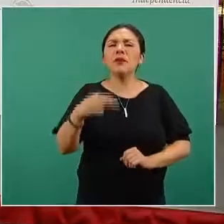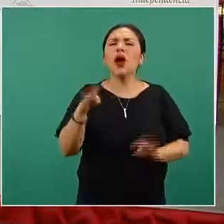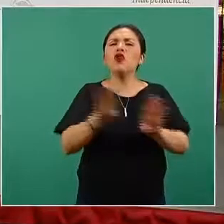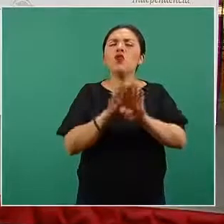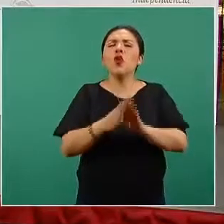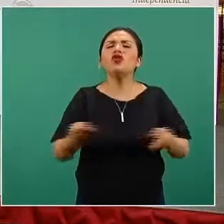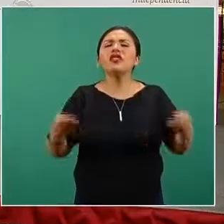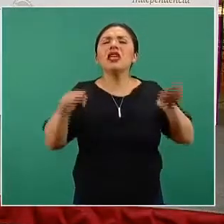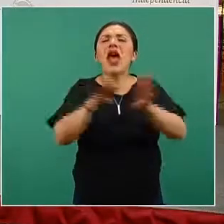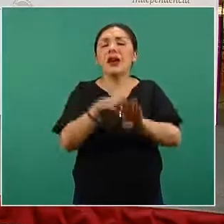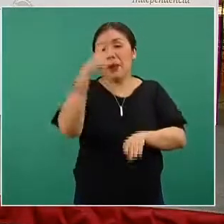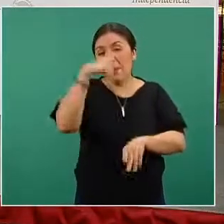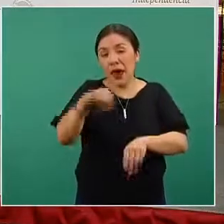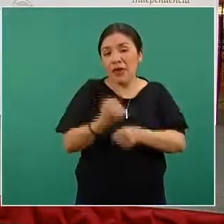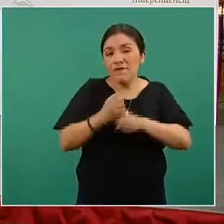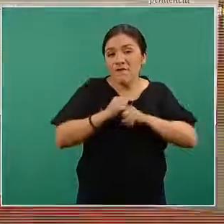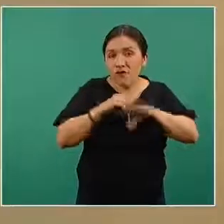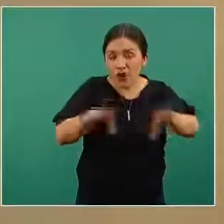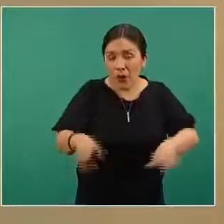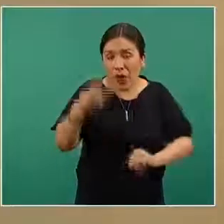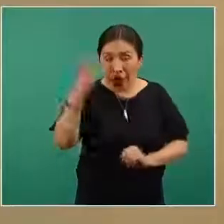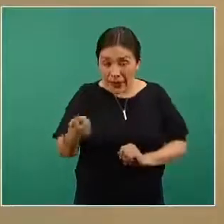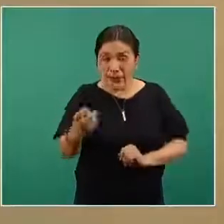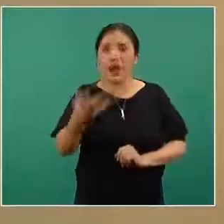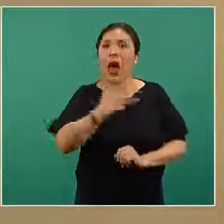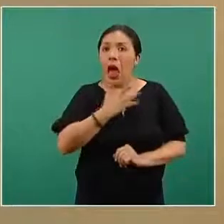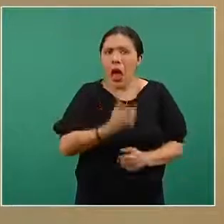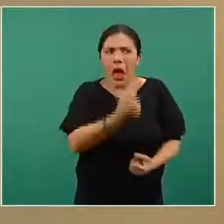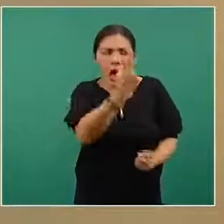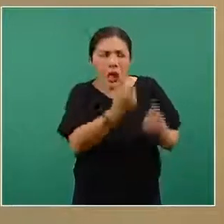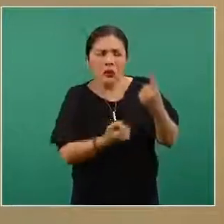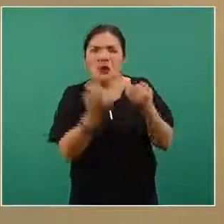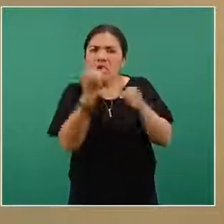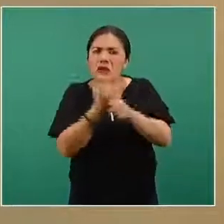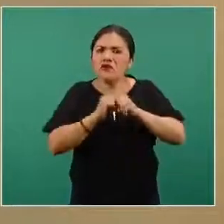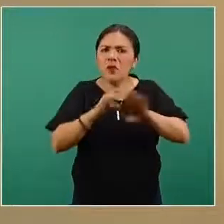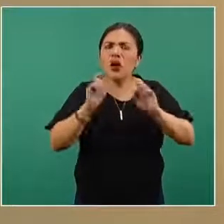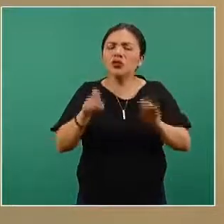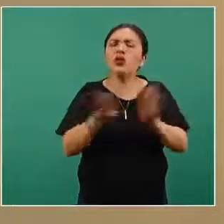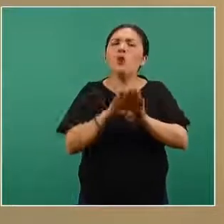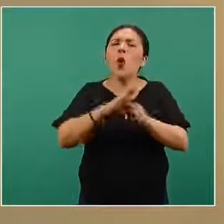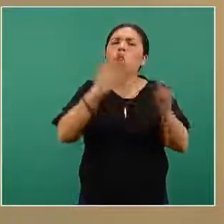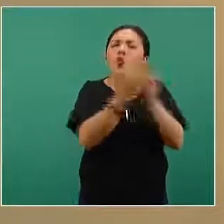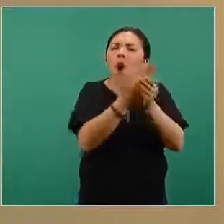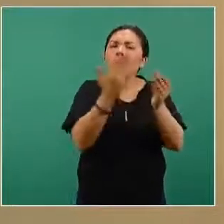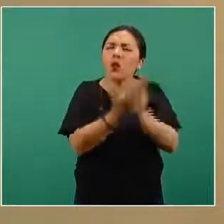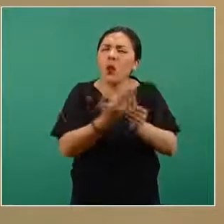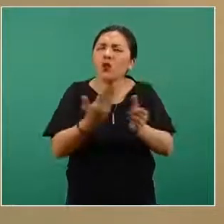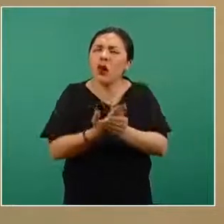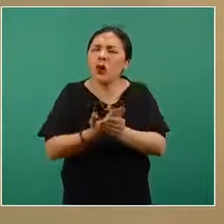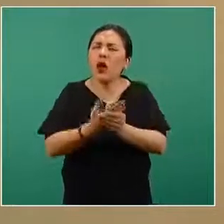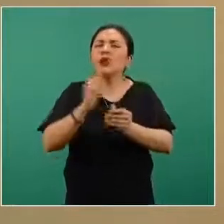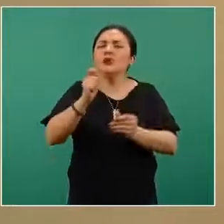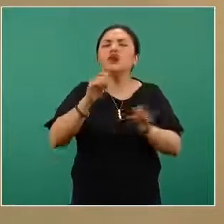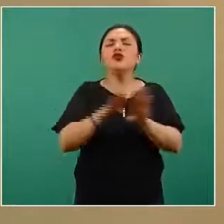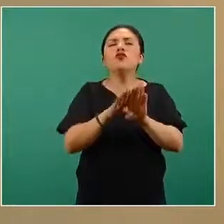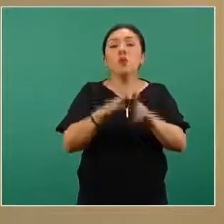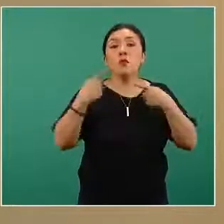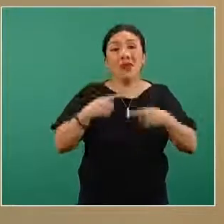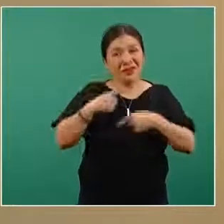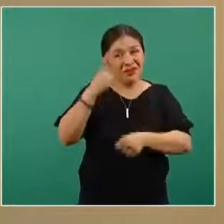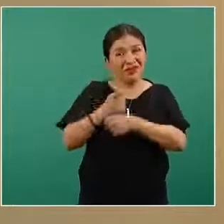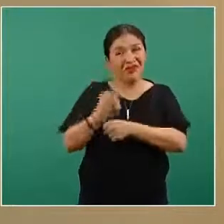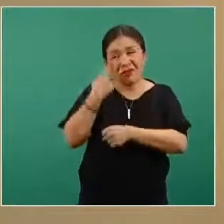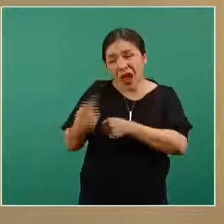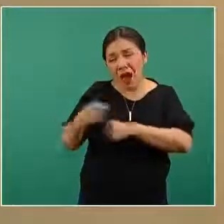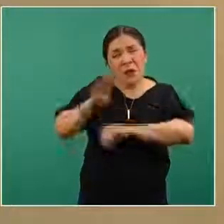cierres de información. Entonces, hay información que se ha venido acumulando y que sobre todo en el caso de las defunciones